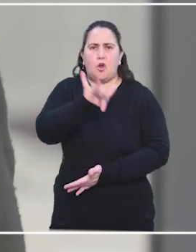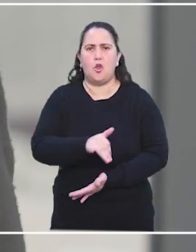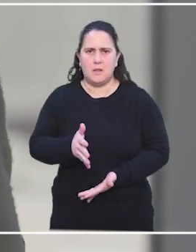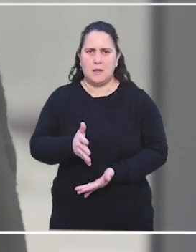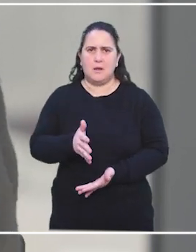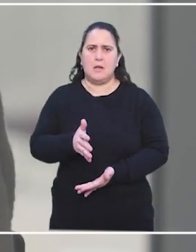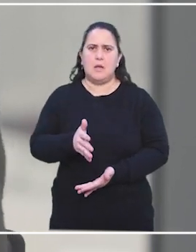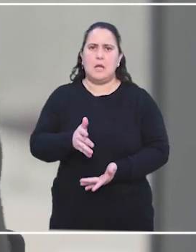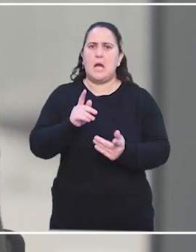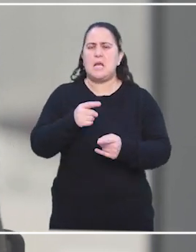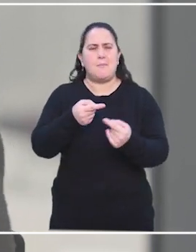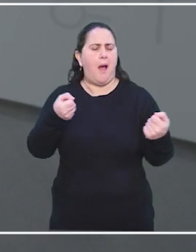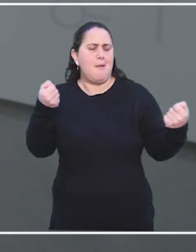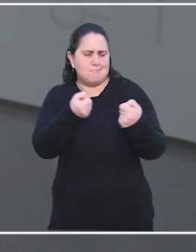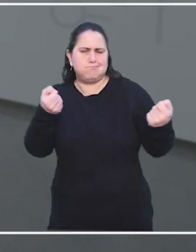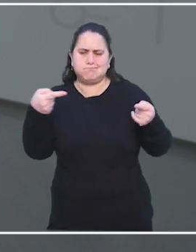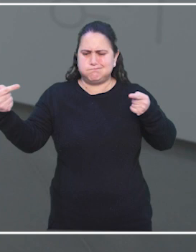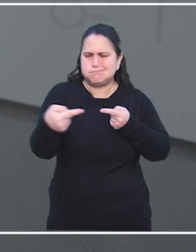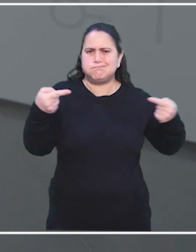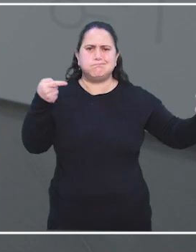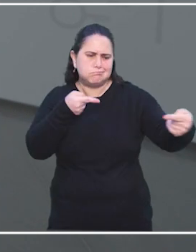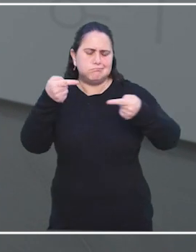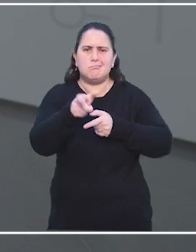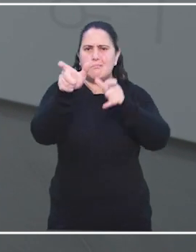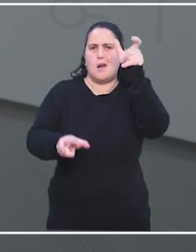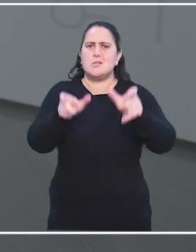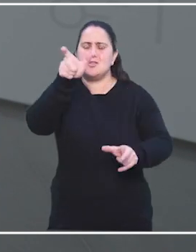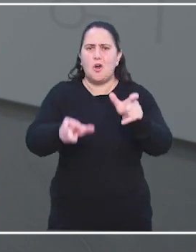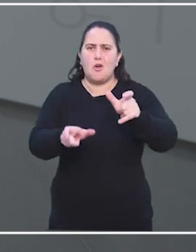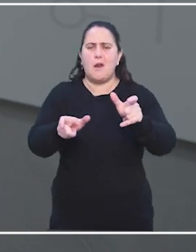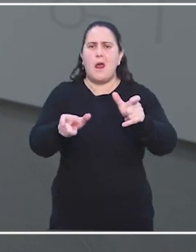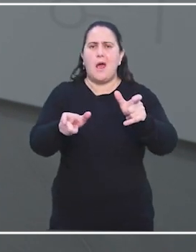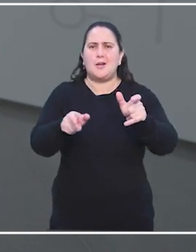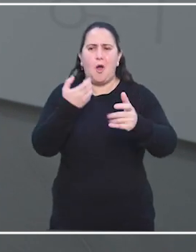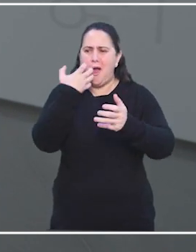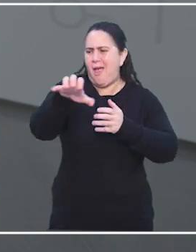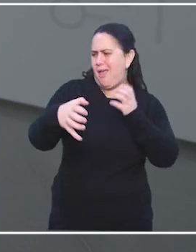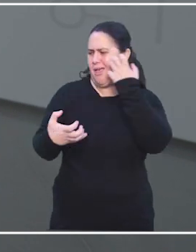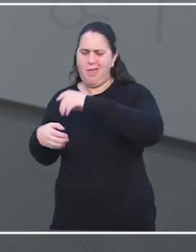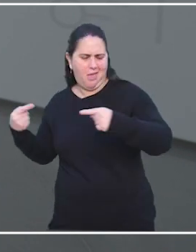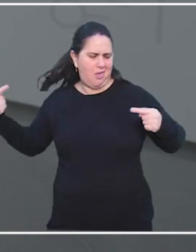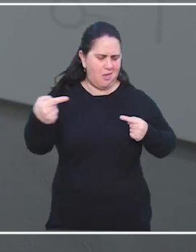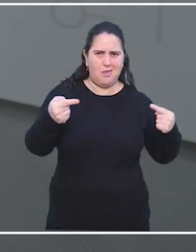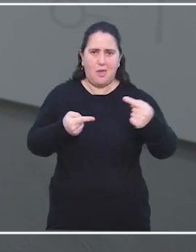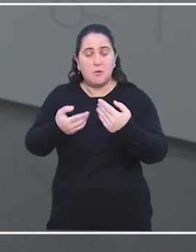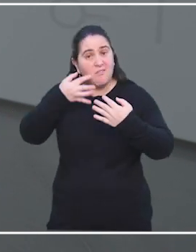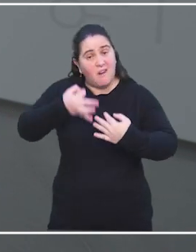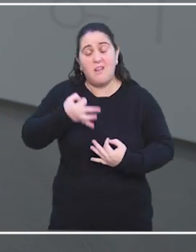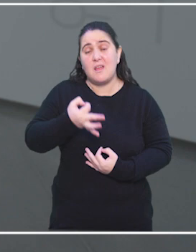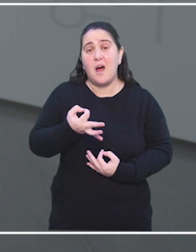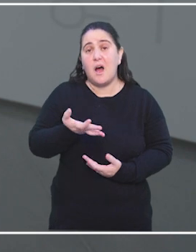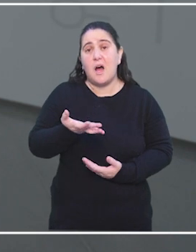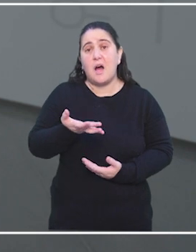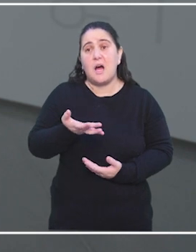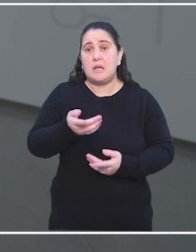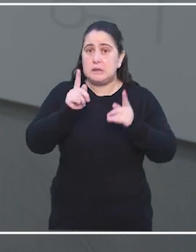y que hay puras peleas y que la gente se está como gritando de uno a otro. Pero la verdad es